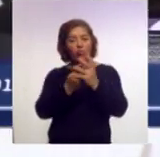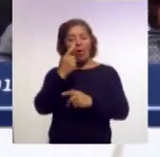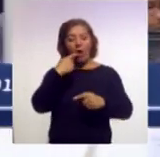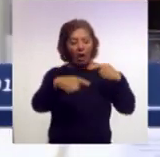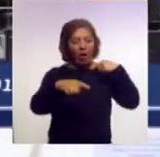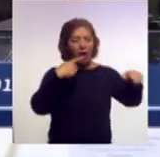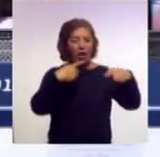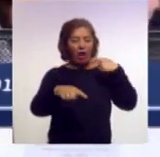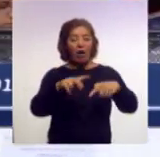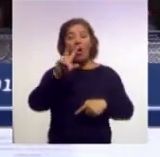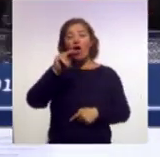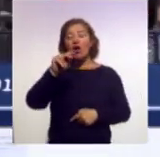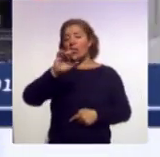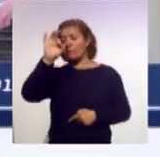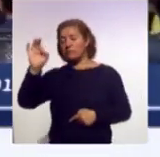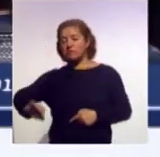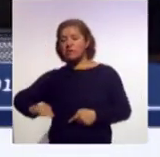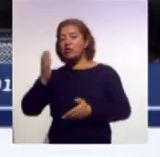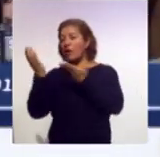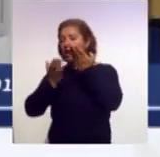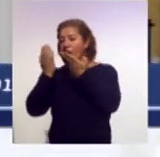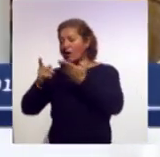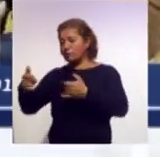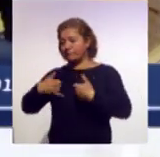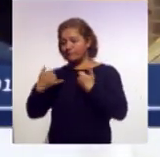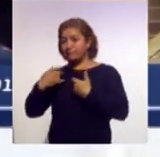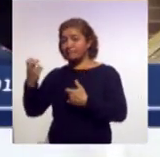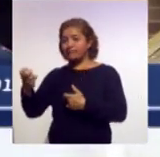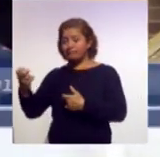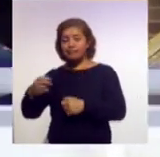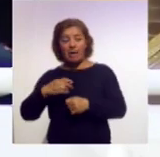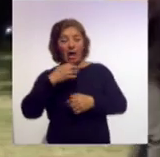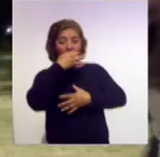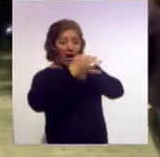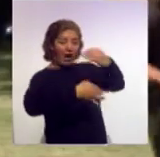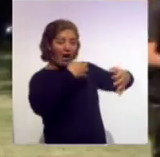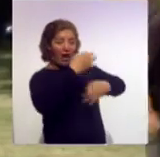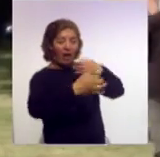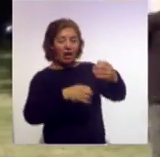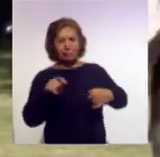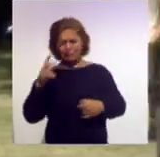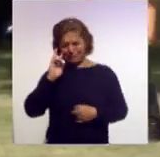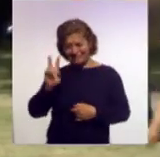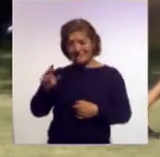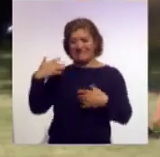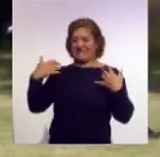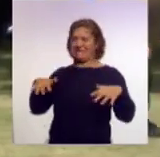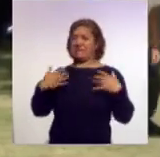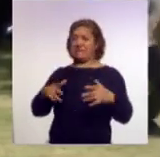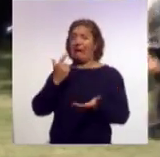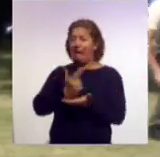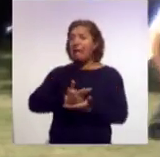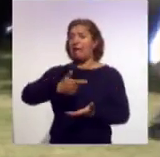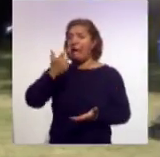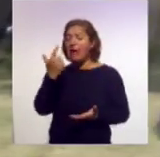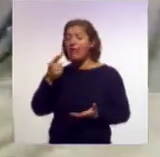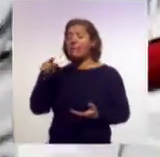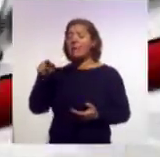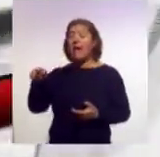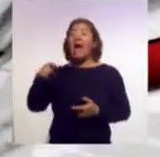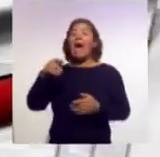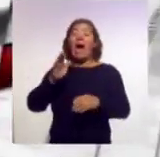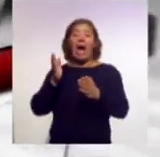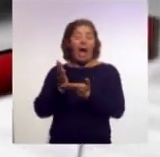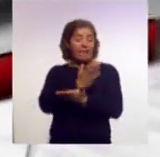interpuestas por estudiantes. La cifra dijo es alarmante si se toma en cuenta el número de casos que no son denunciados.